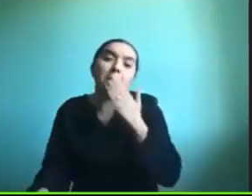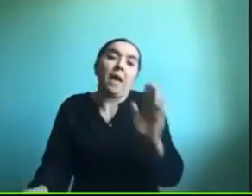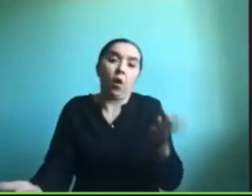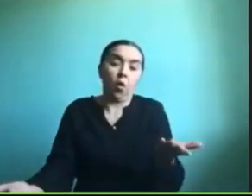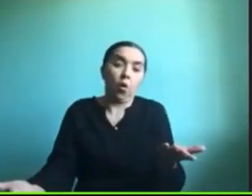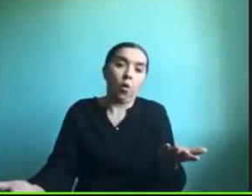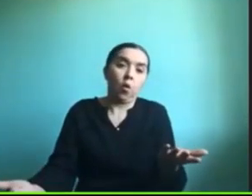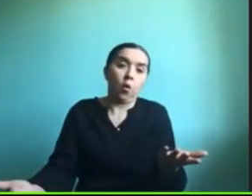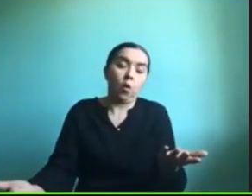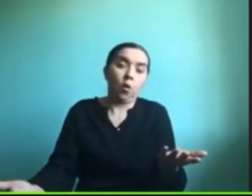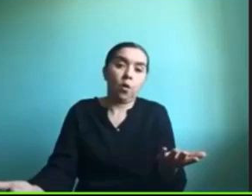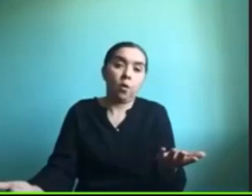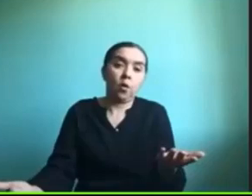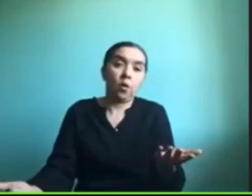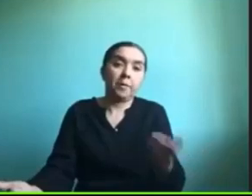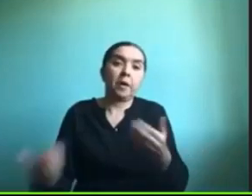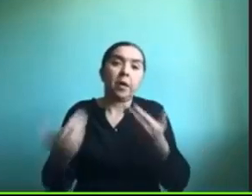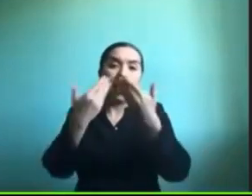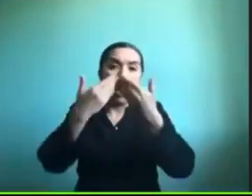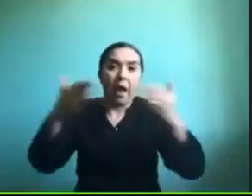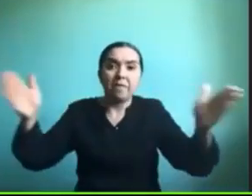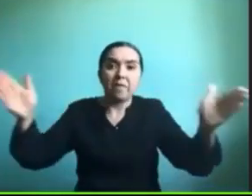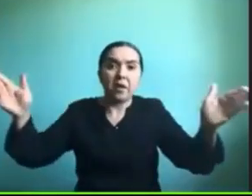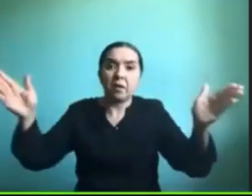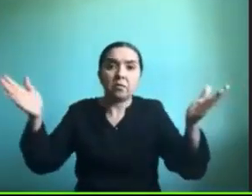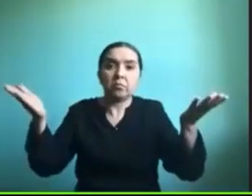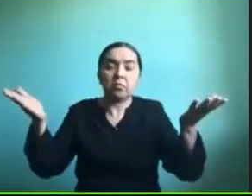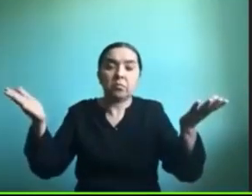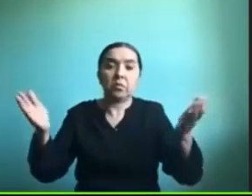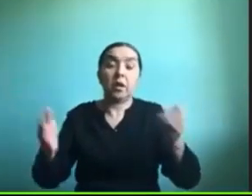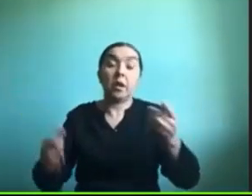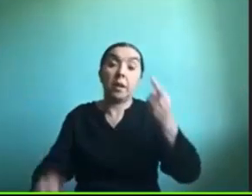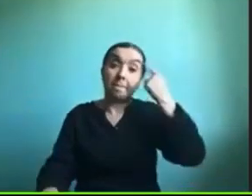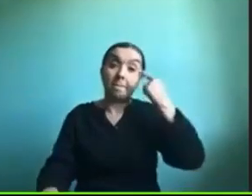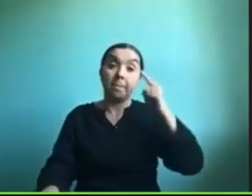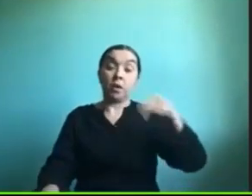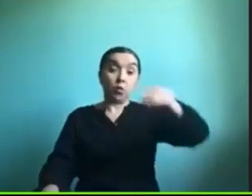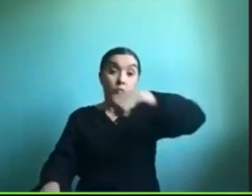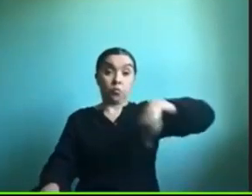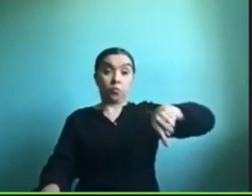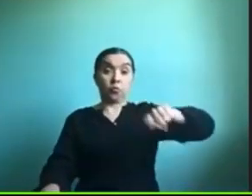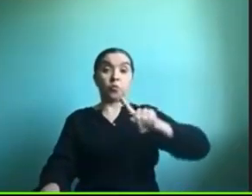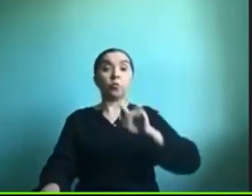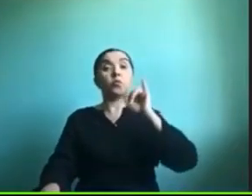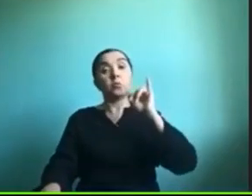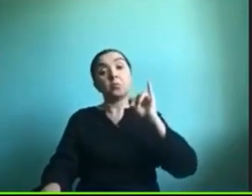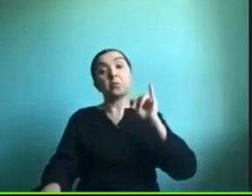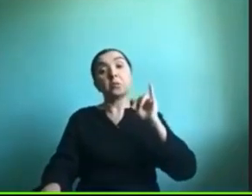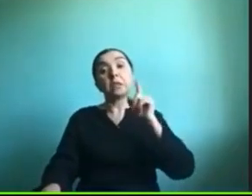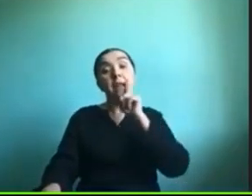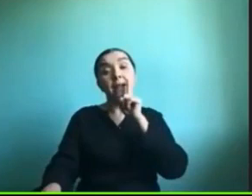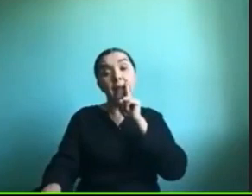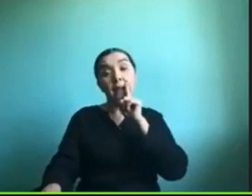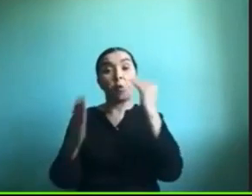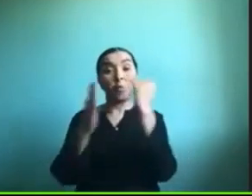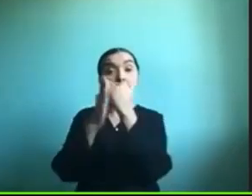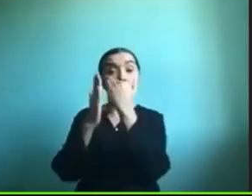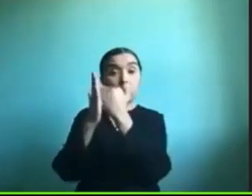un poco abierto pero nosotros sí tenemos bueno más de los programas que nosotros desarrollamos